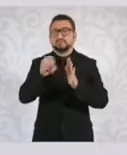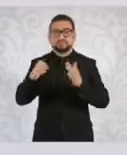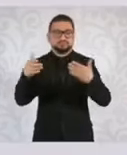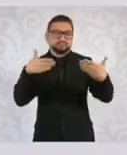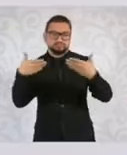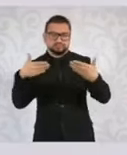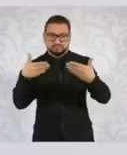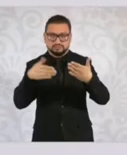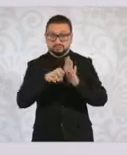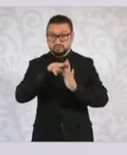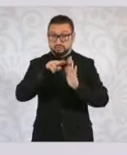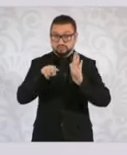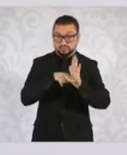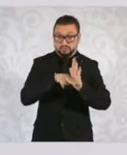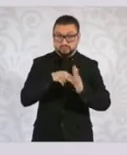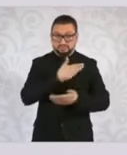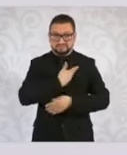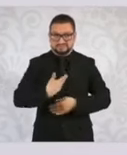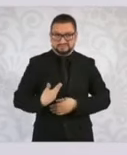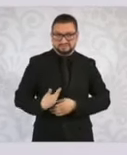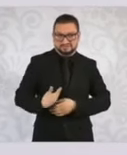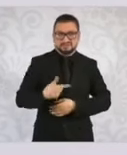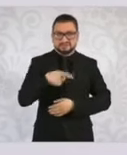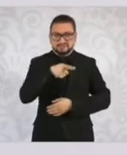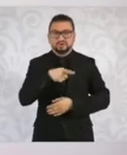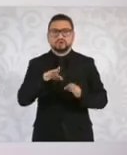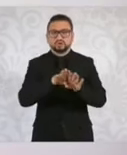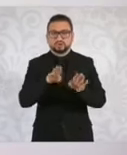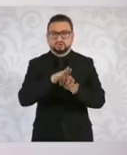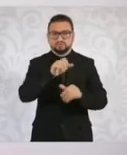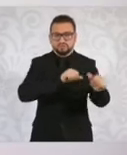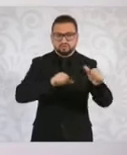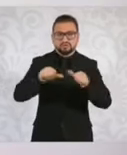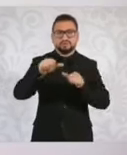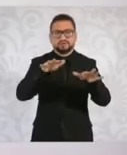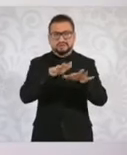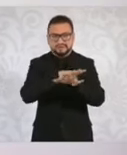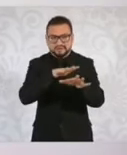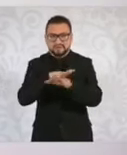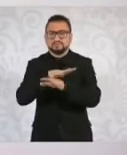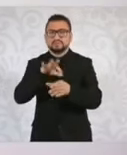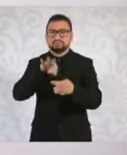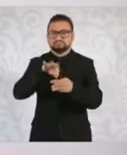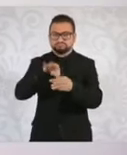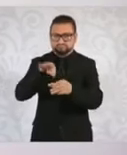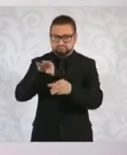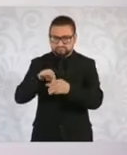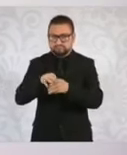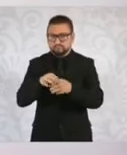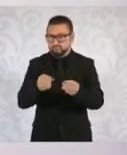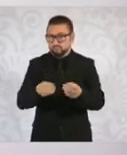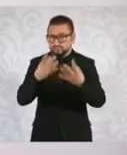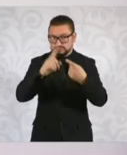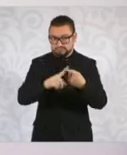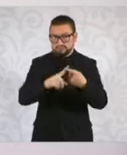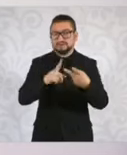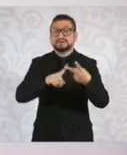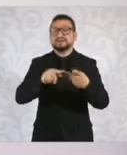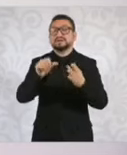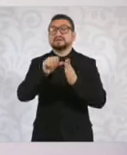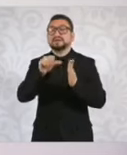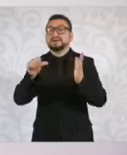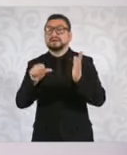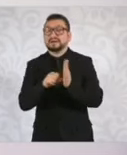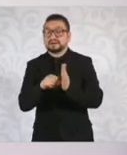presidencia de la Corte se va a elegir de manera rotativa, de acuerdo al número de votos, y el artículo que